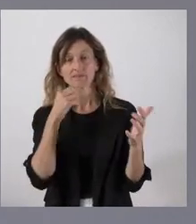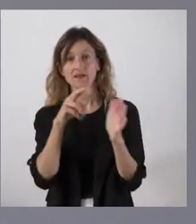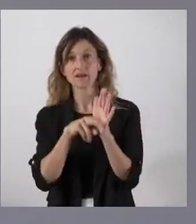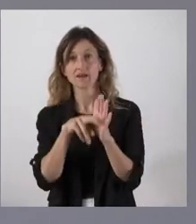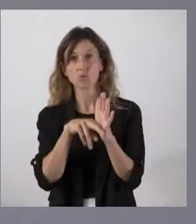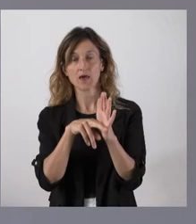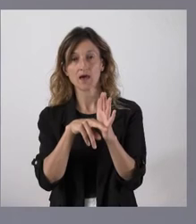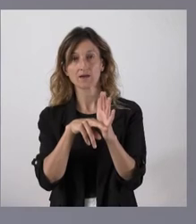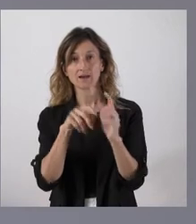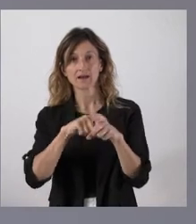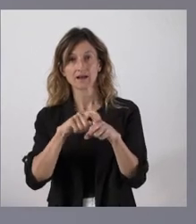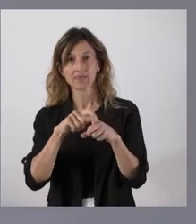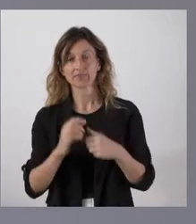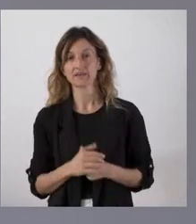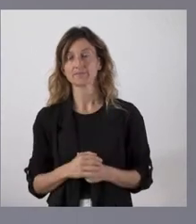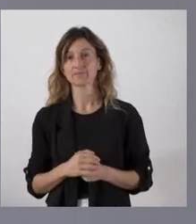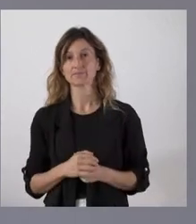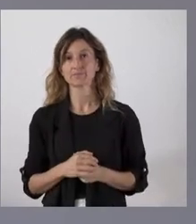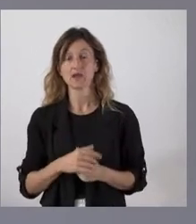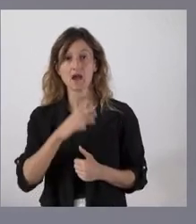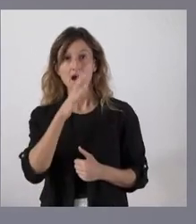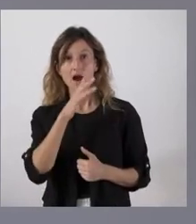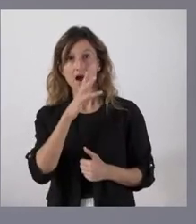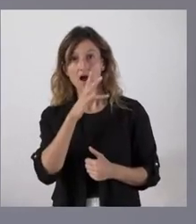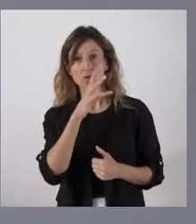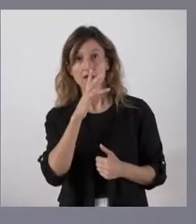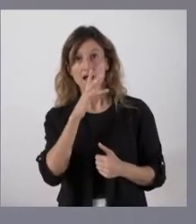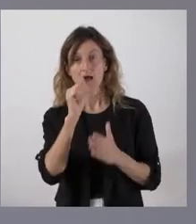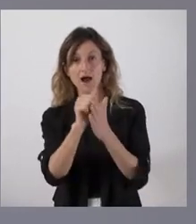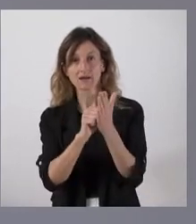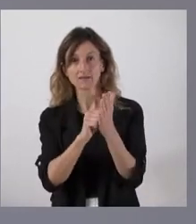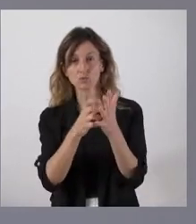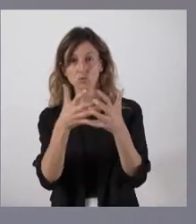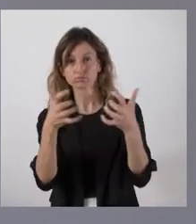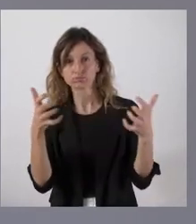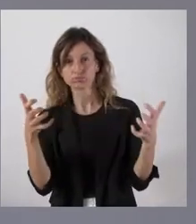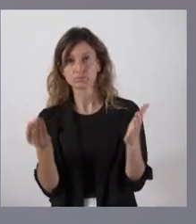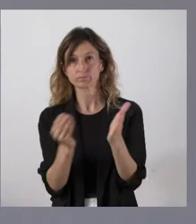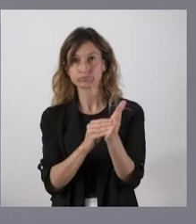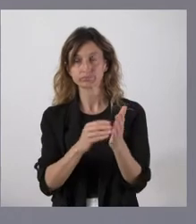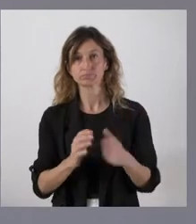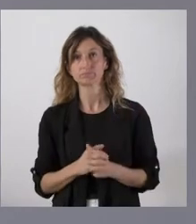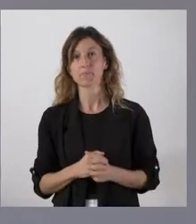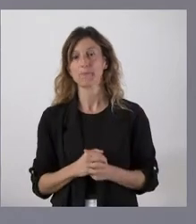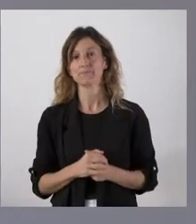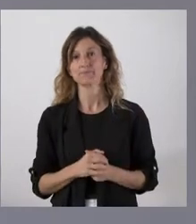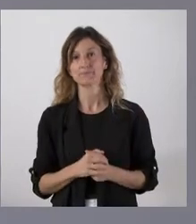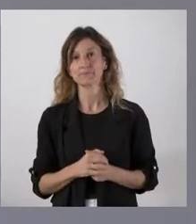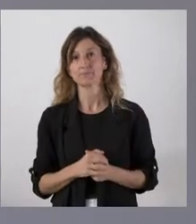el carácter de los mismos y ahora todo se integra en el mismo artículo y, por tanto, realmente lo que se hace es